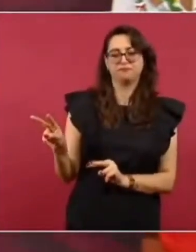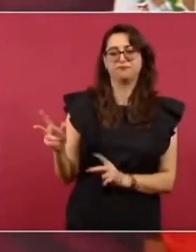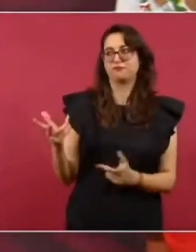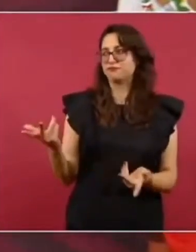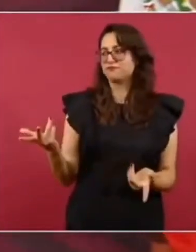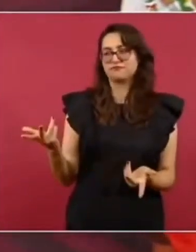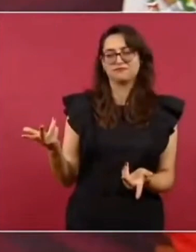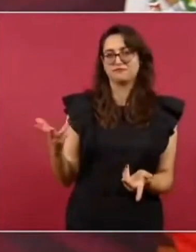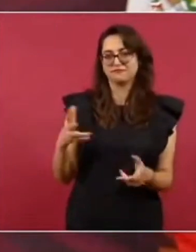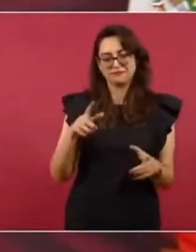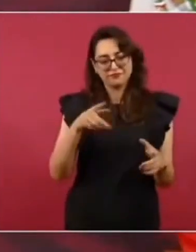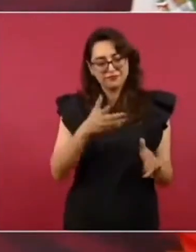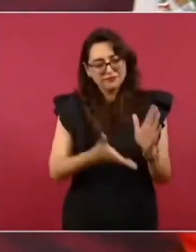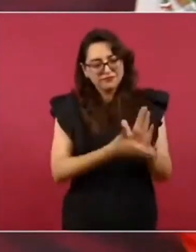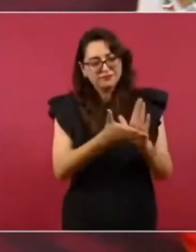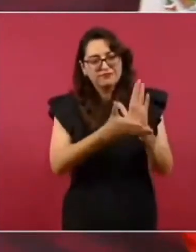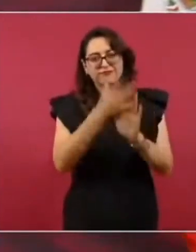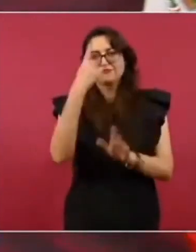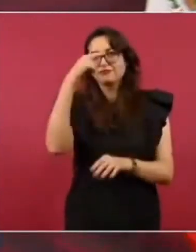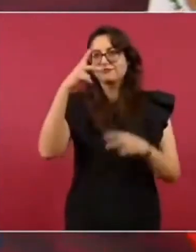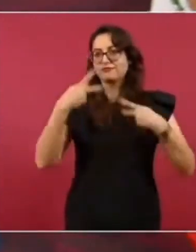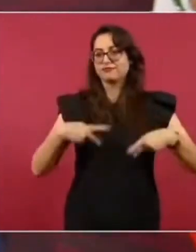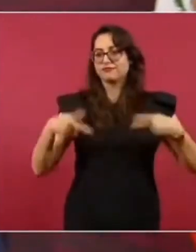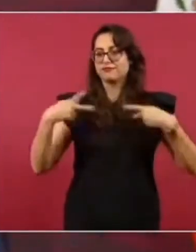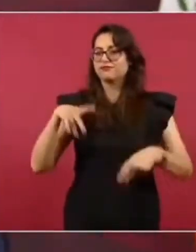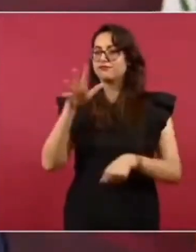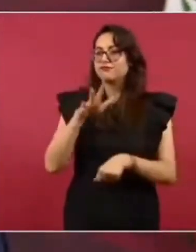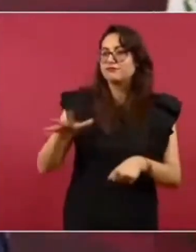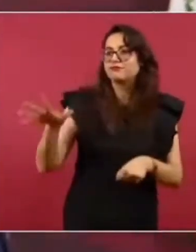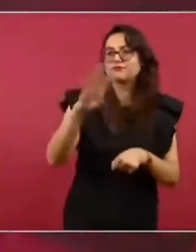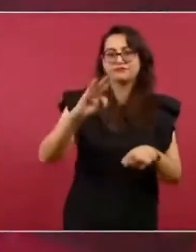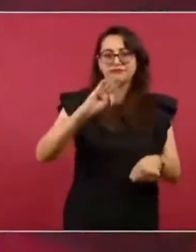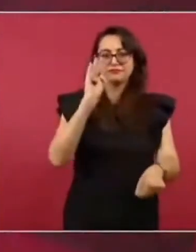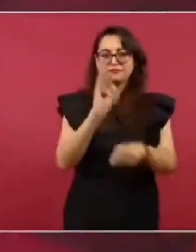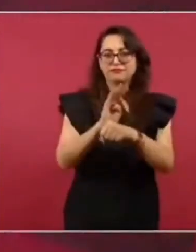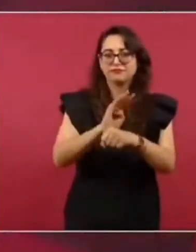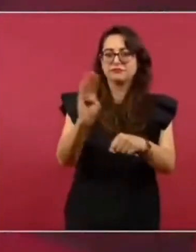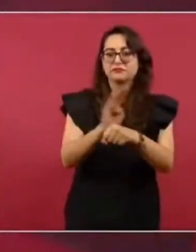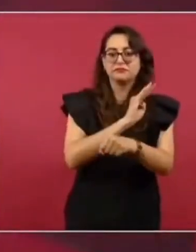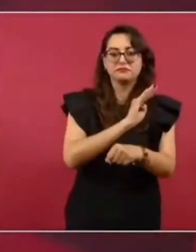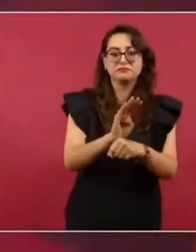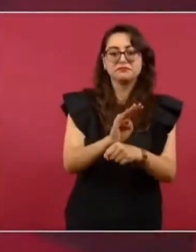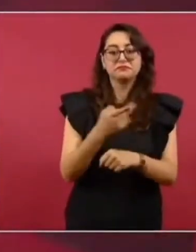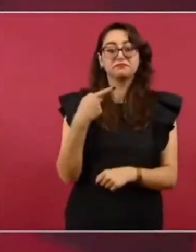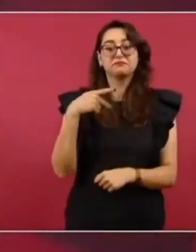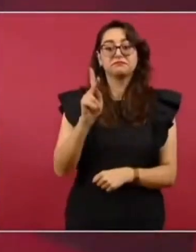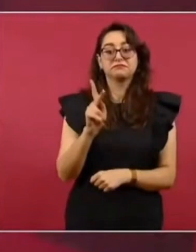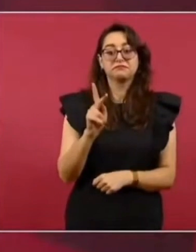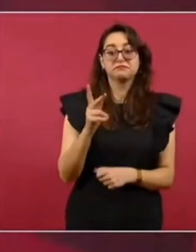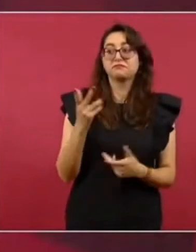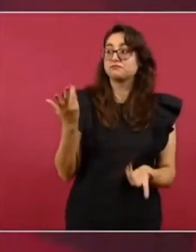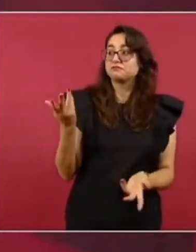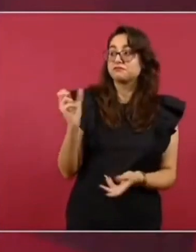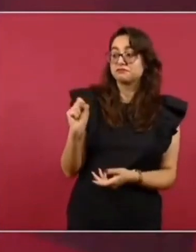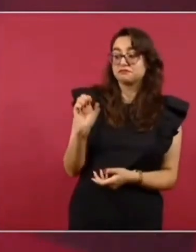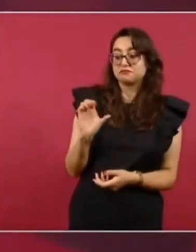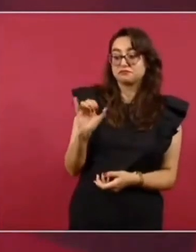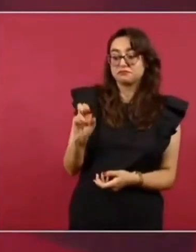beneficio para la gente. Y la Corte, como